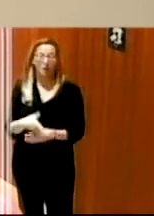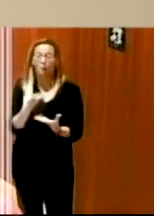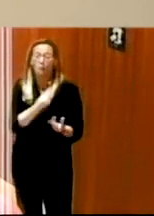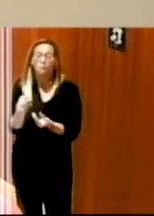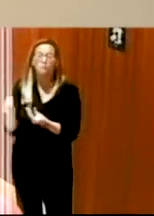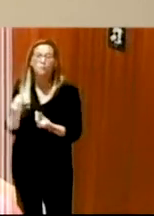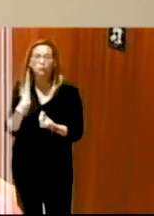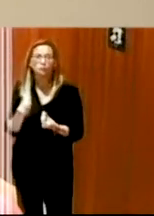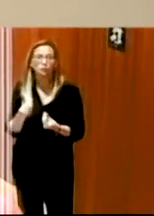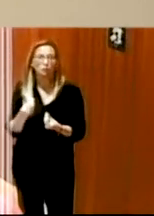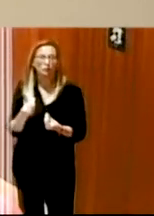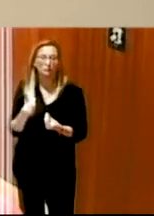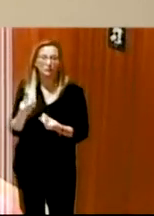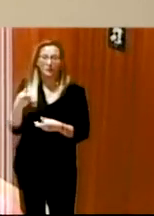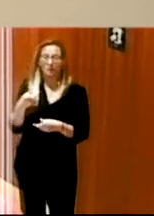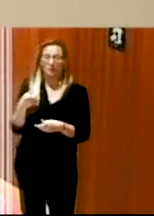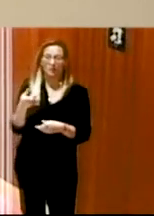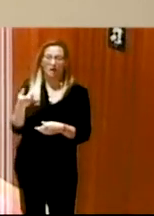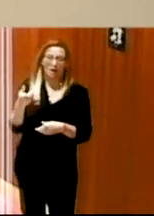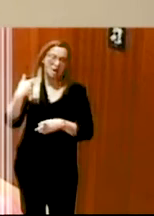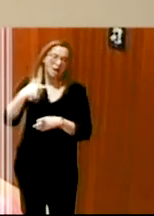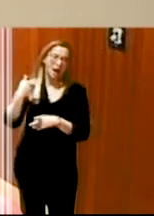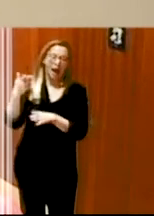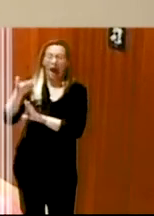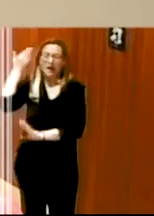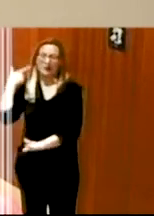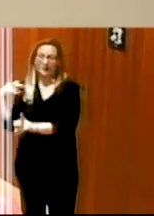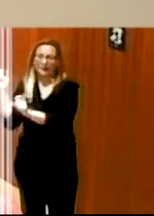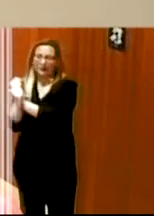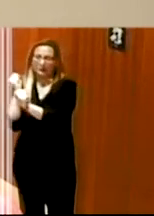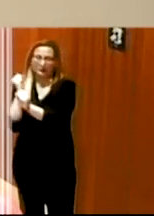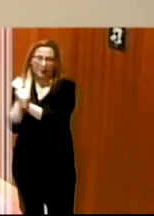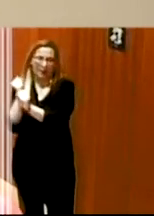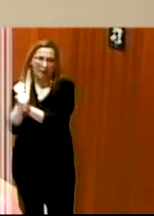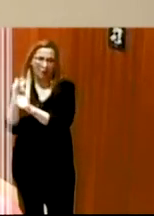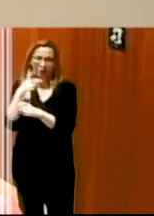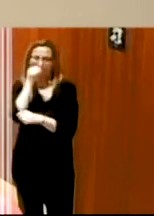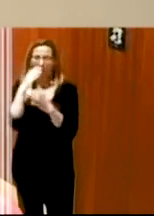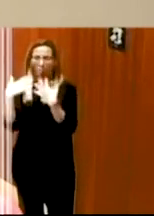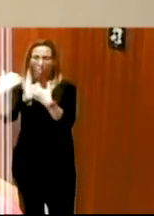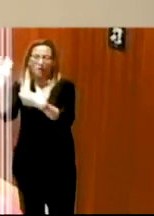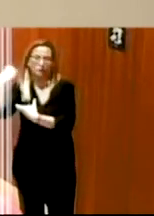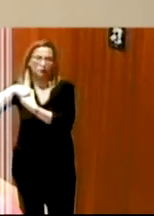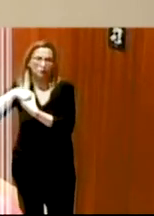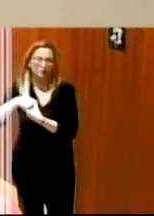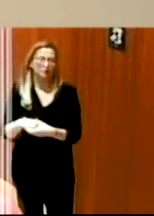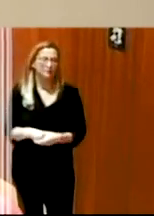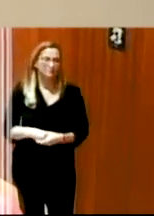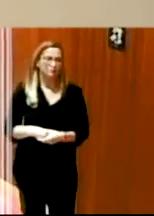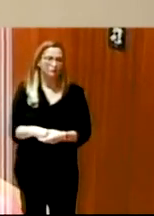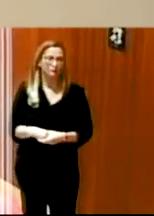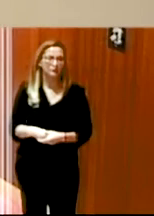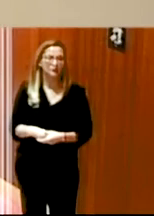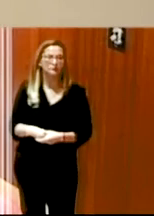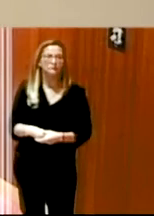los que ya han trabajado en conciertos inclusivos sus propios conciertos otros por ejemplo el otro día hablaba con Javier Ruival